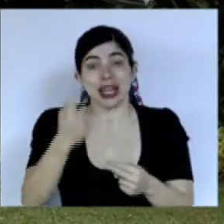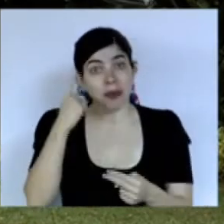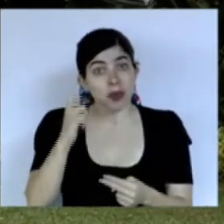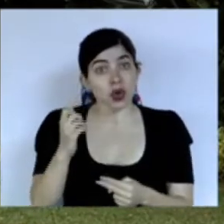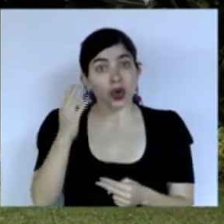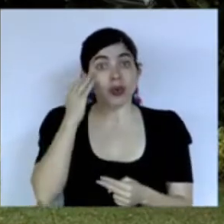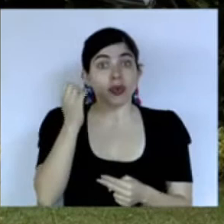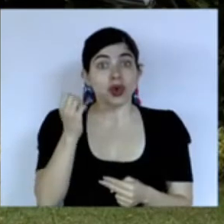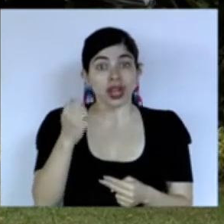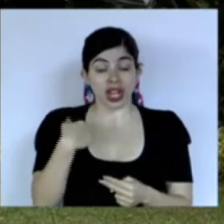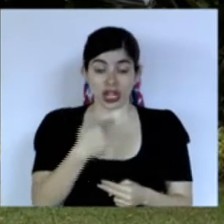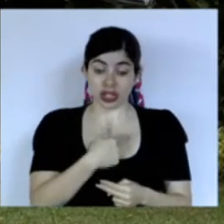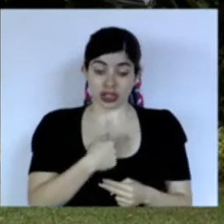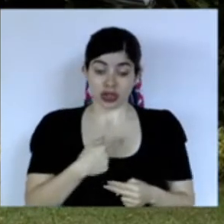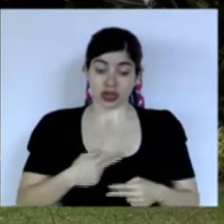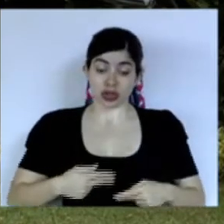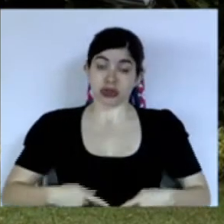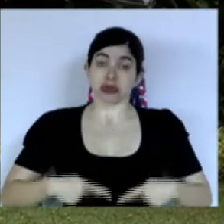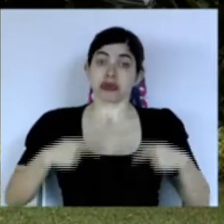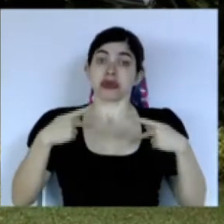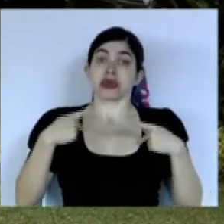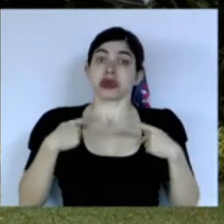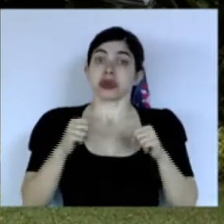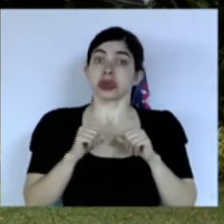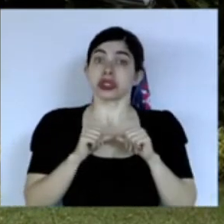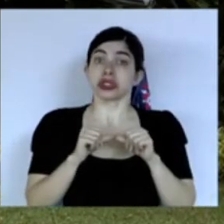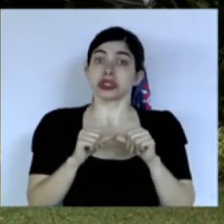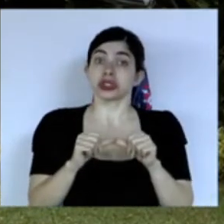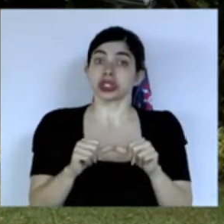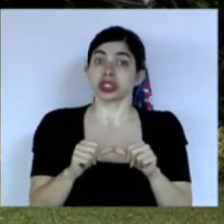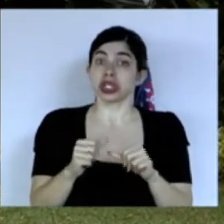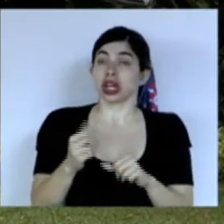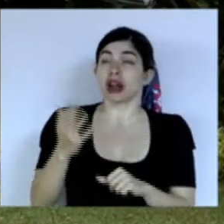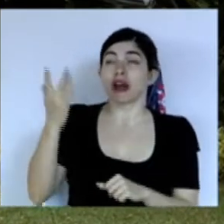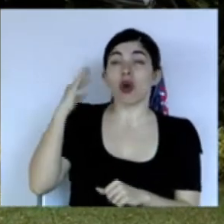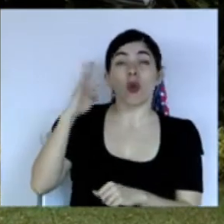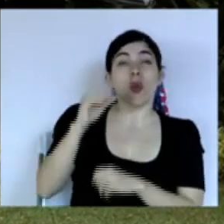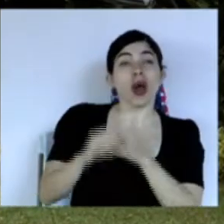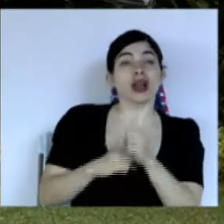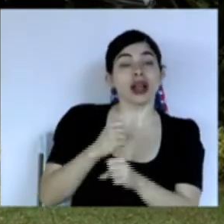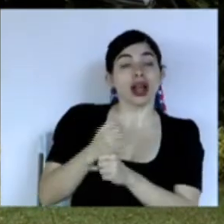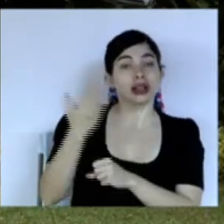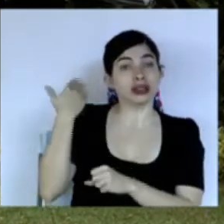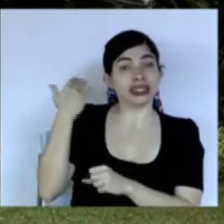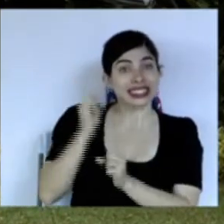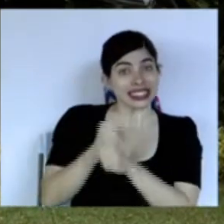con que vivamos con lo hecho por nuestros abuelos